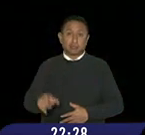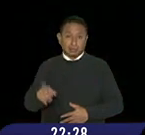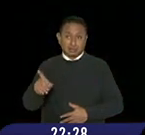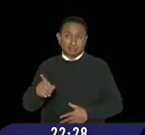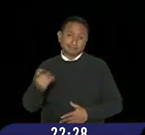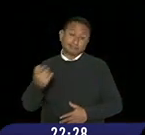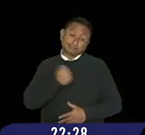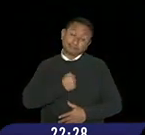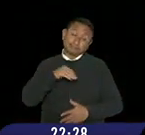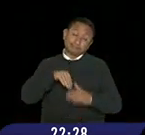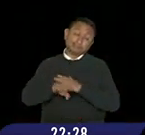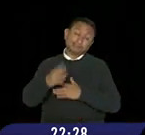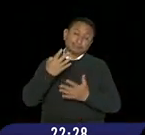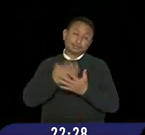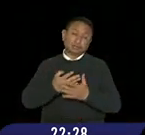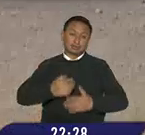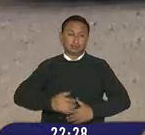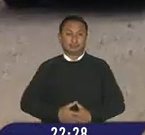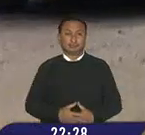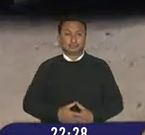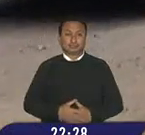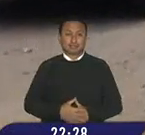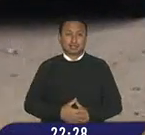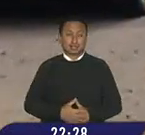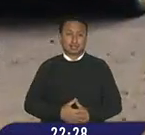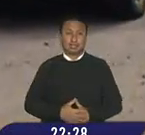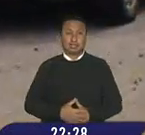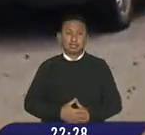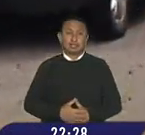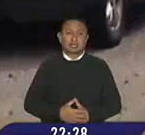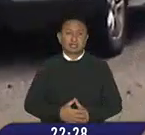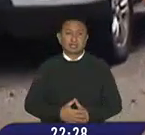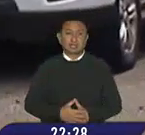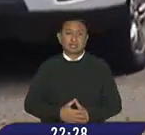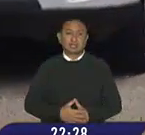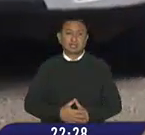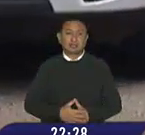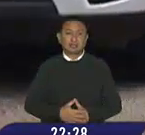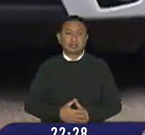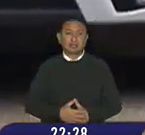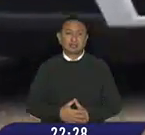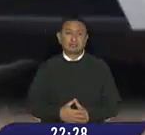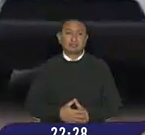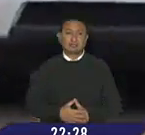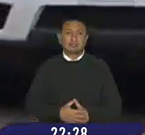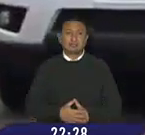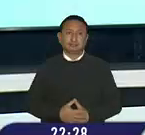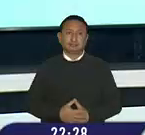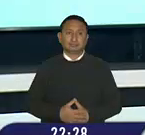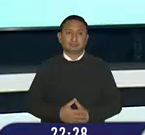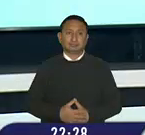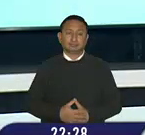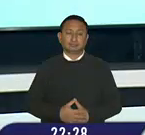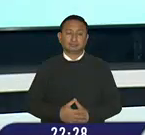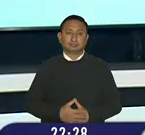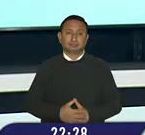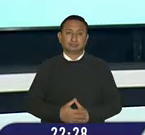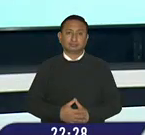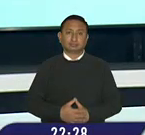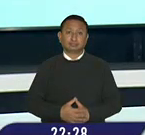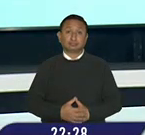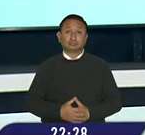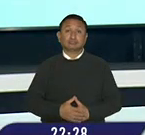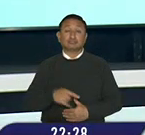diablo con cámara de David Arandi informó Jorge Escobar un